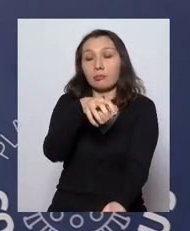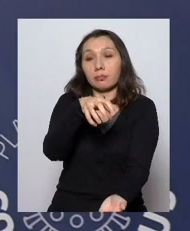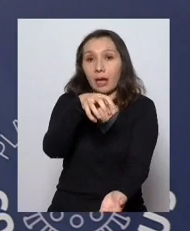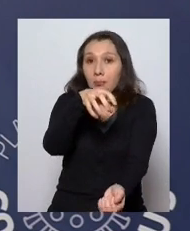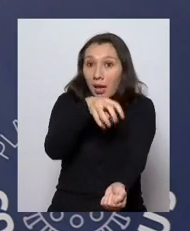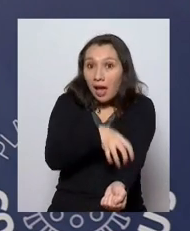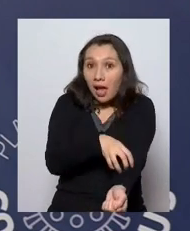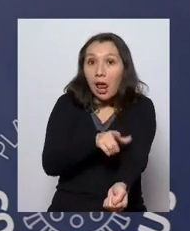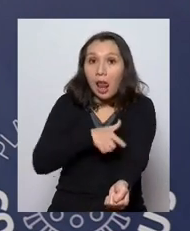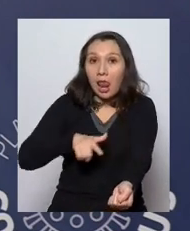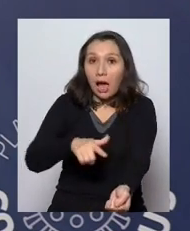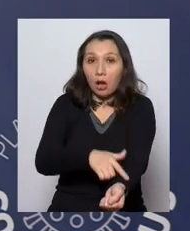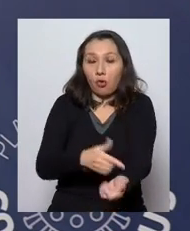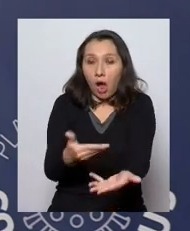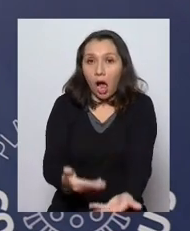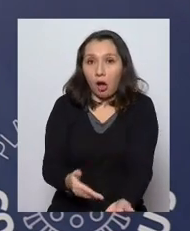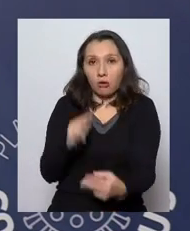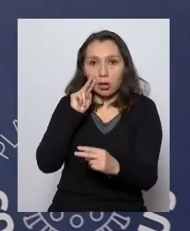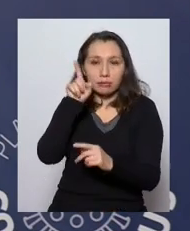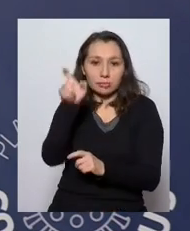los lagos en este momento